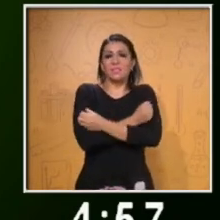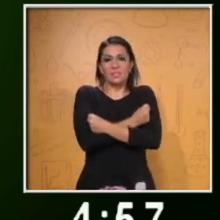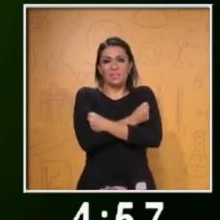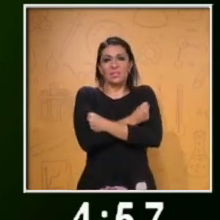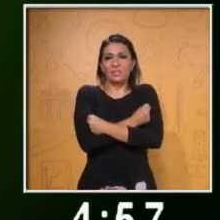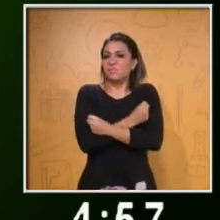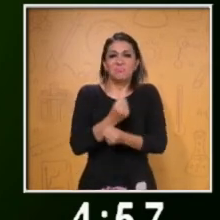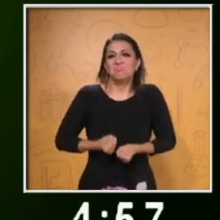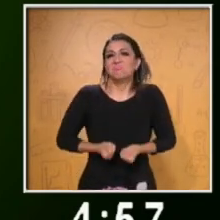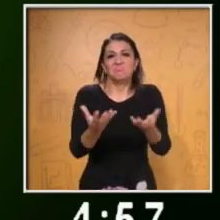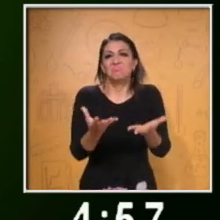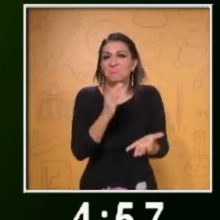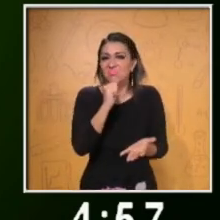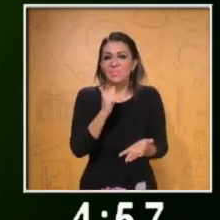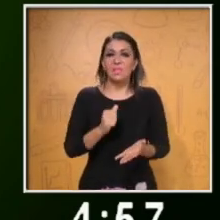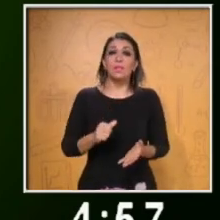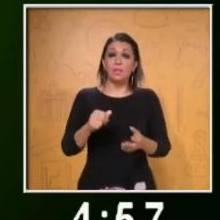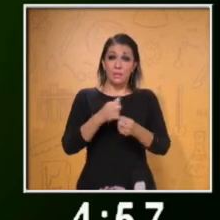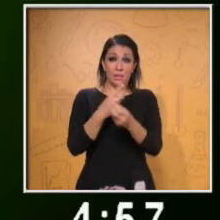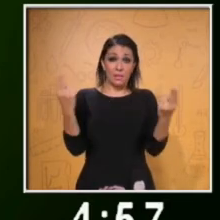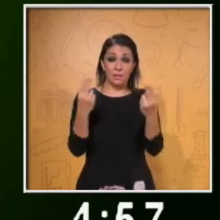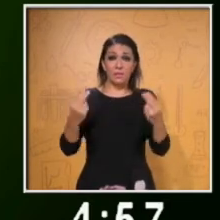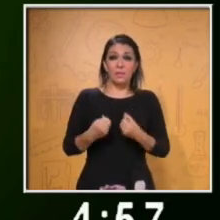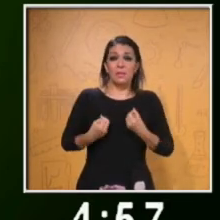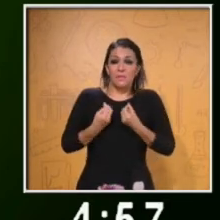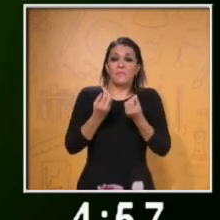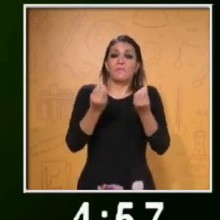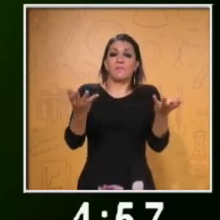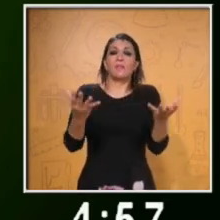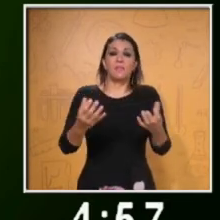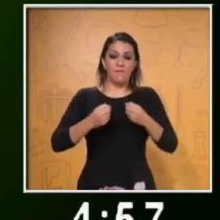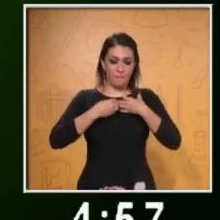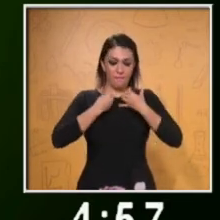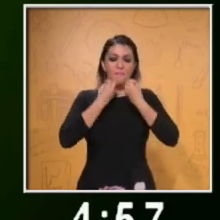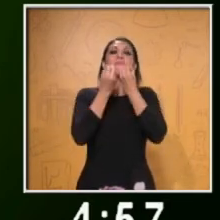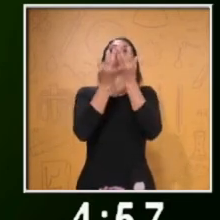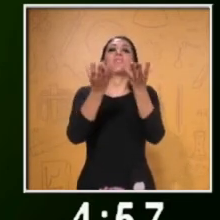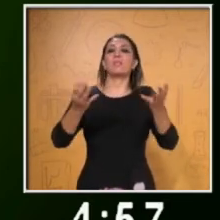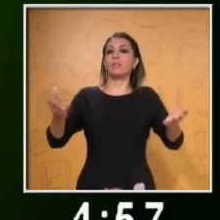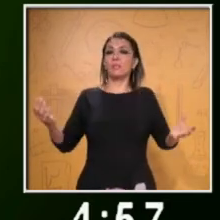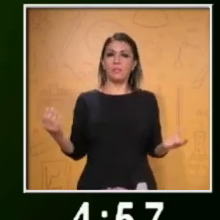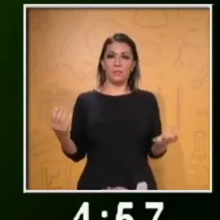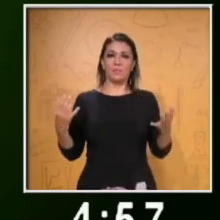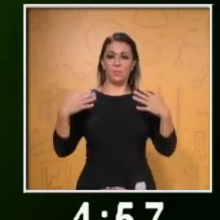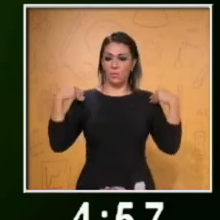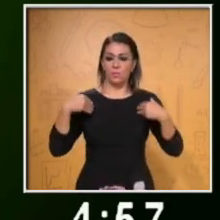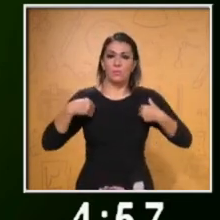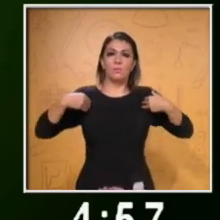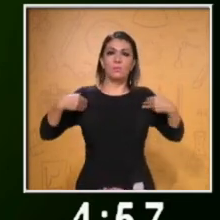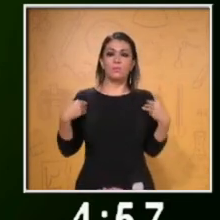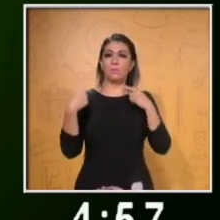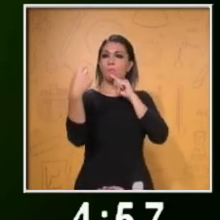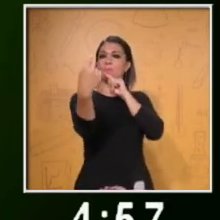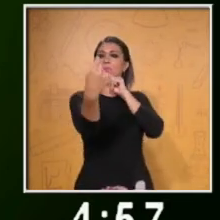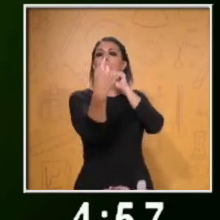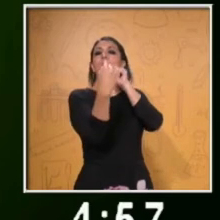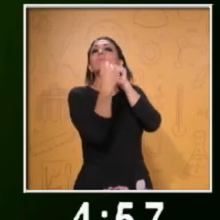quiero es transmitir, tengo que tener mi energía abierta hacia ustedes. Es muy importante no perder el contacto visual.